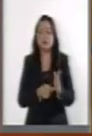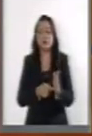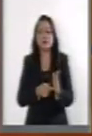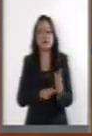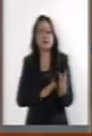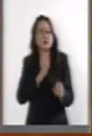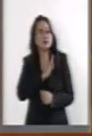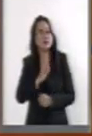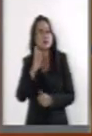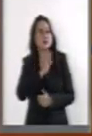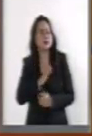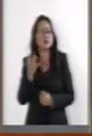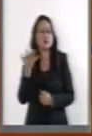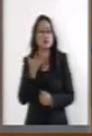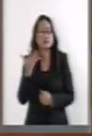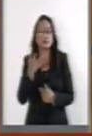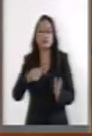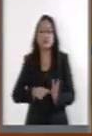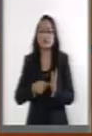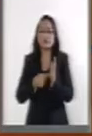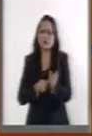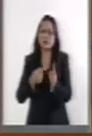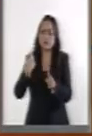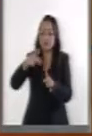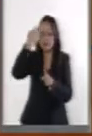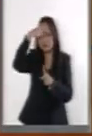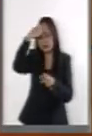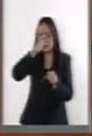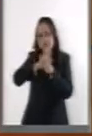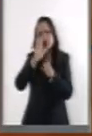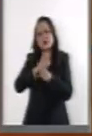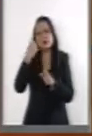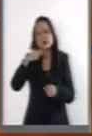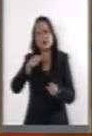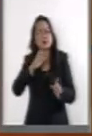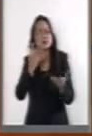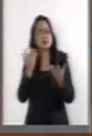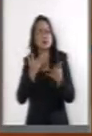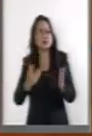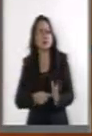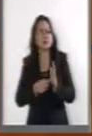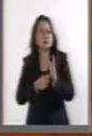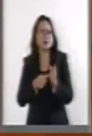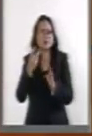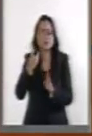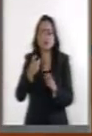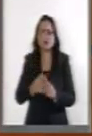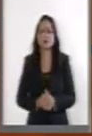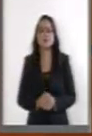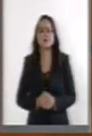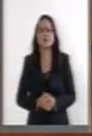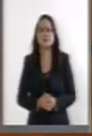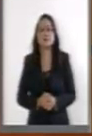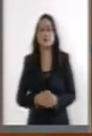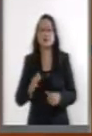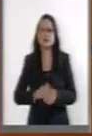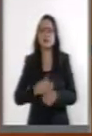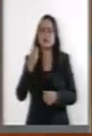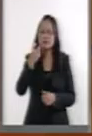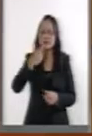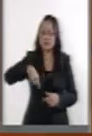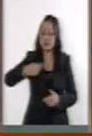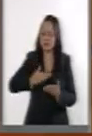capacidad y experiencia en las materias de competencia de dicho organismo. Y entonces es cuando yo me